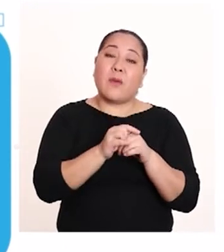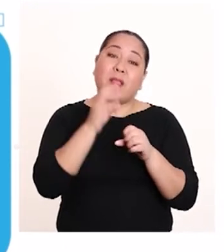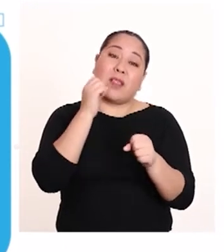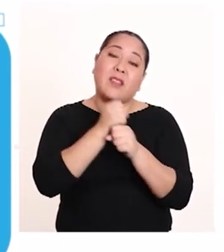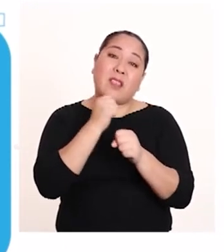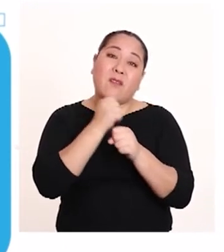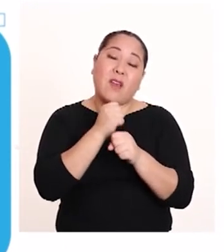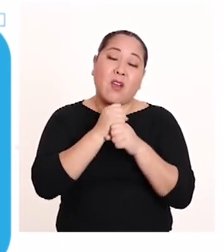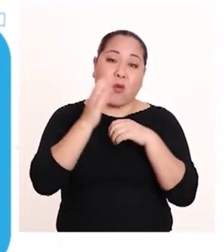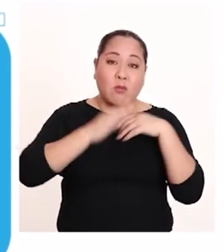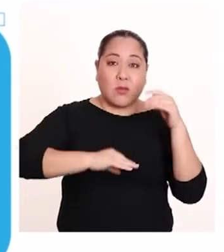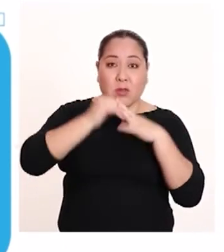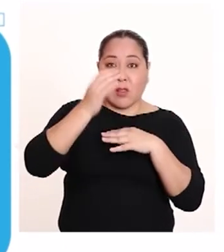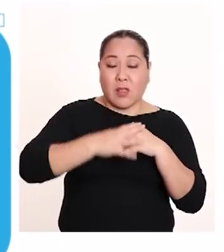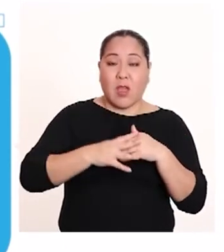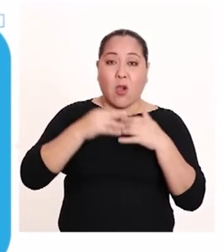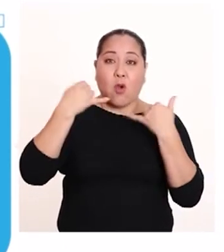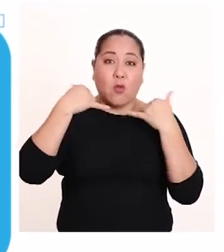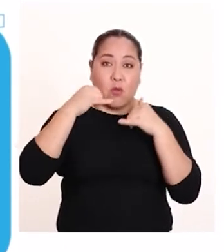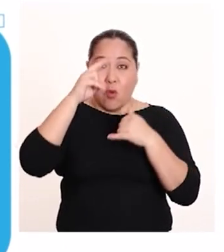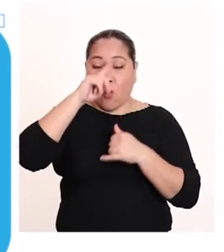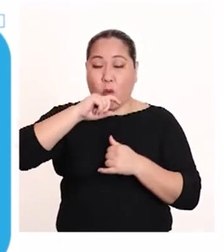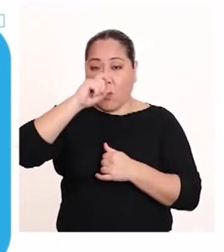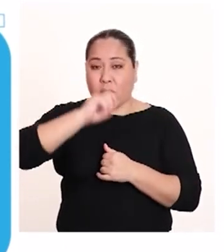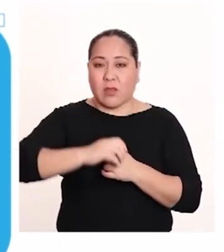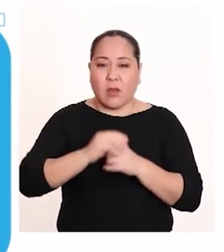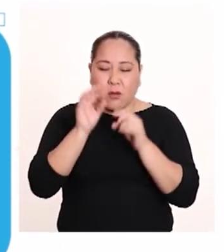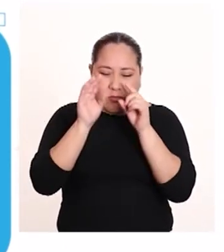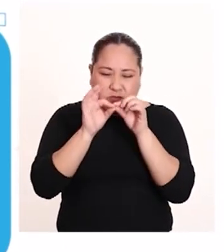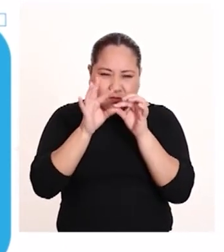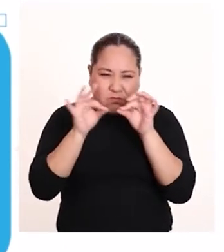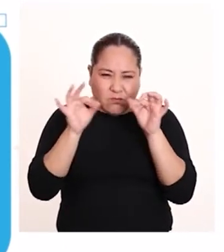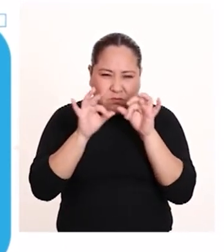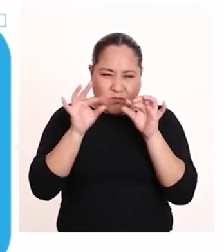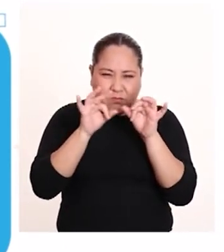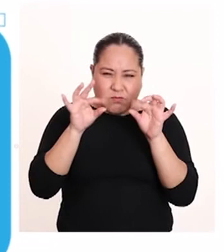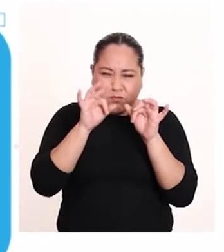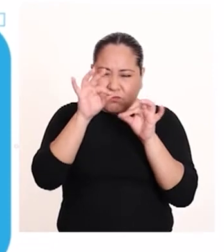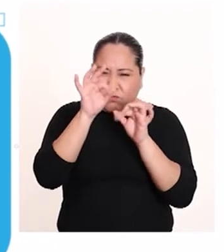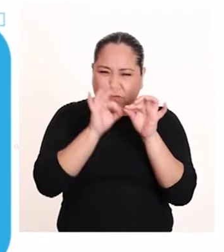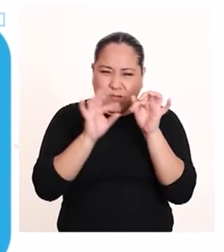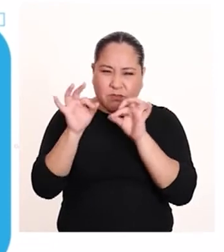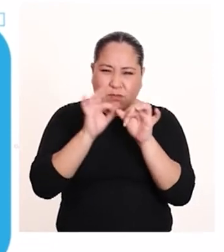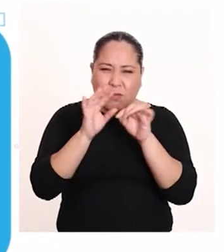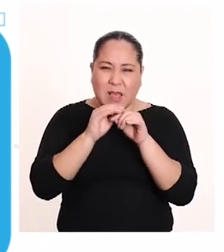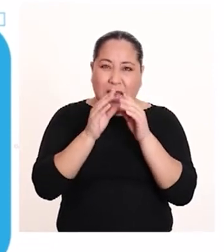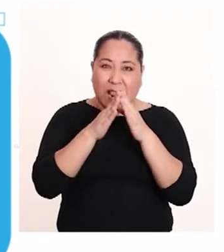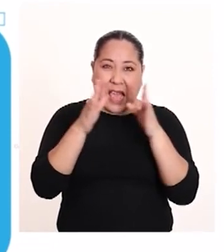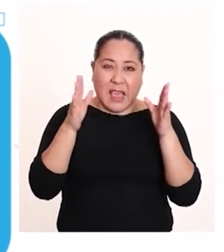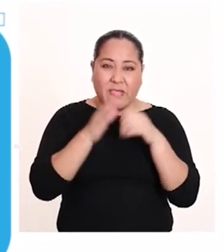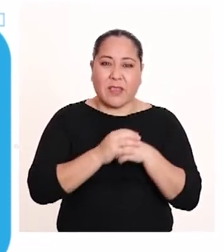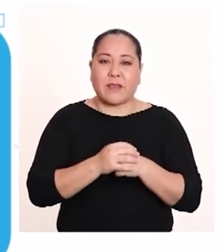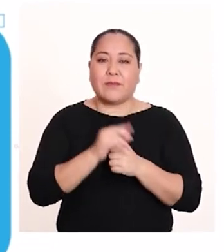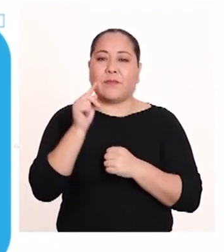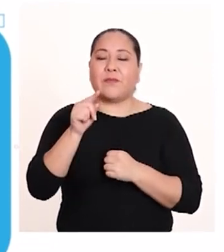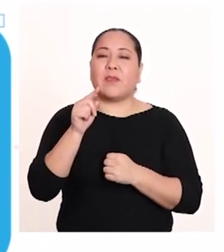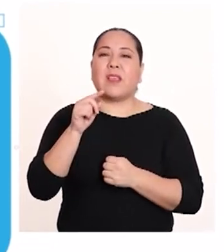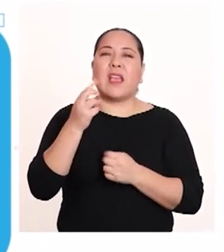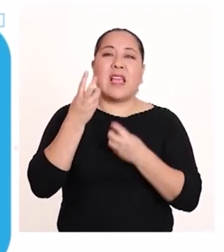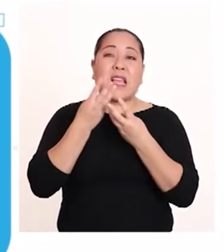juguetes. Microplásticos secundarios, producidos por rompimiento de piezas plásticas más grandes.